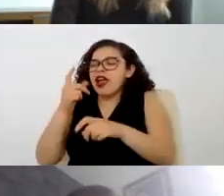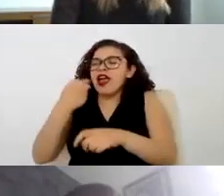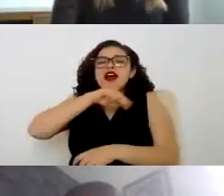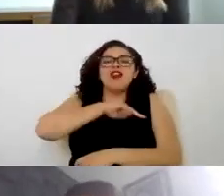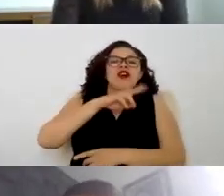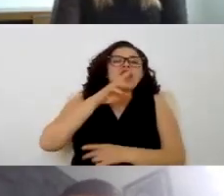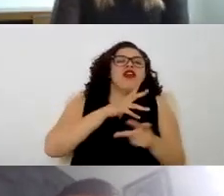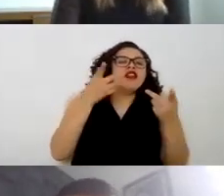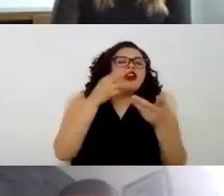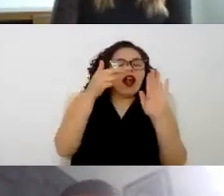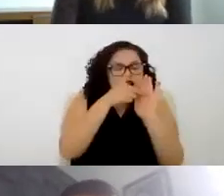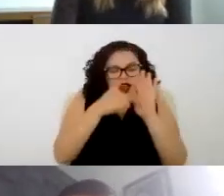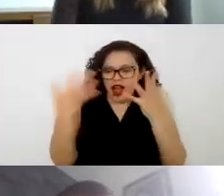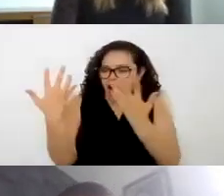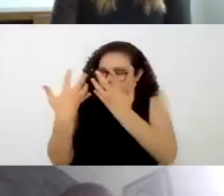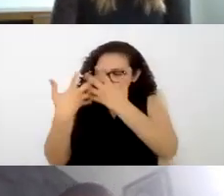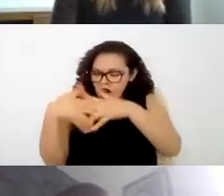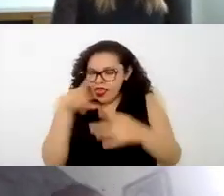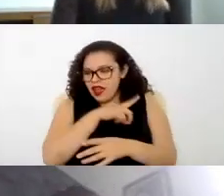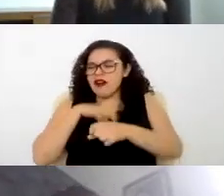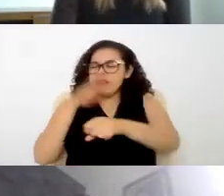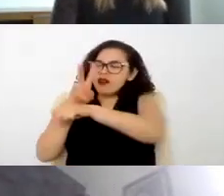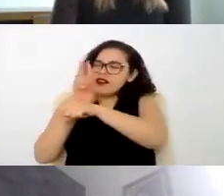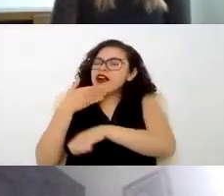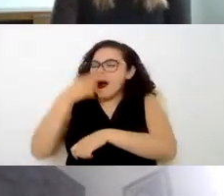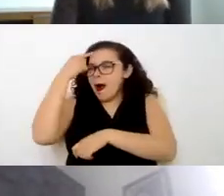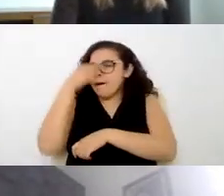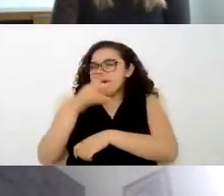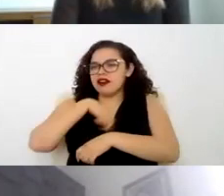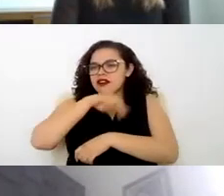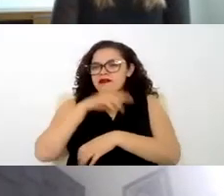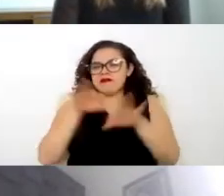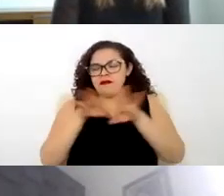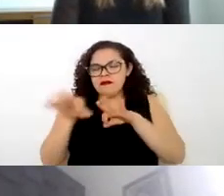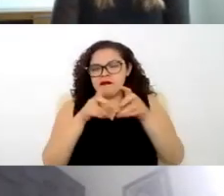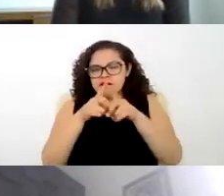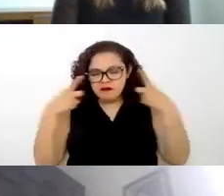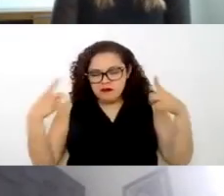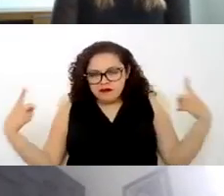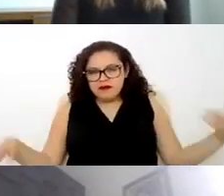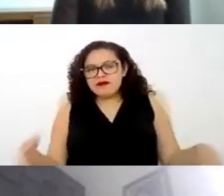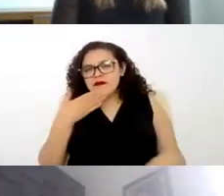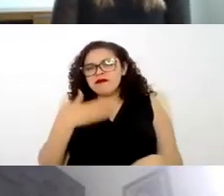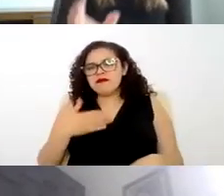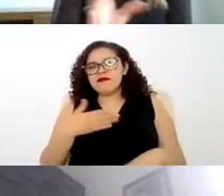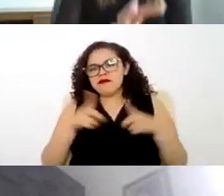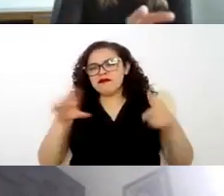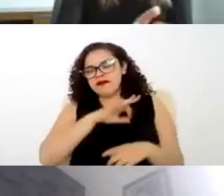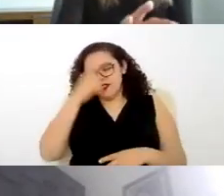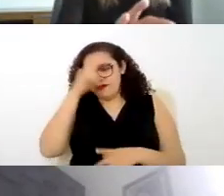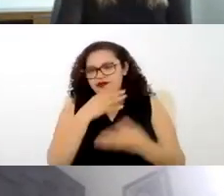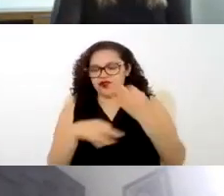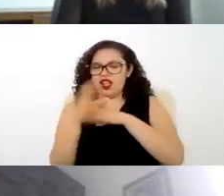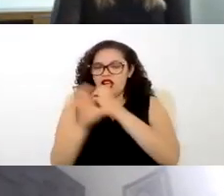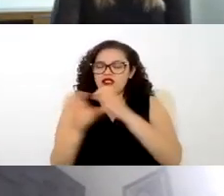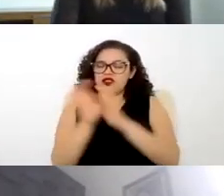en la que se pretende aplicar para justo llevar a cabo el desarrollo correcto y pertinente de todos aquellos mínimos que debe